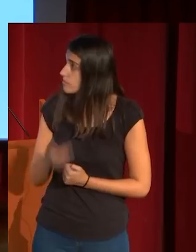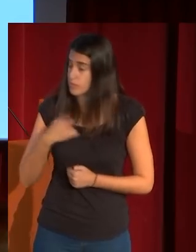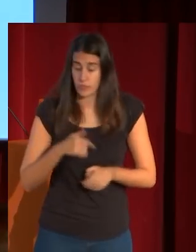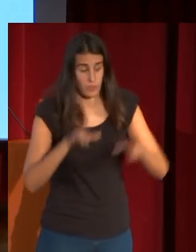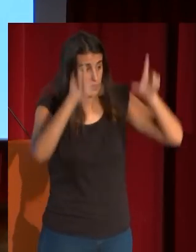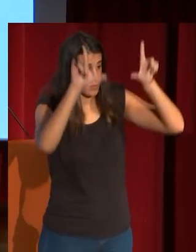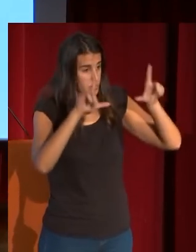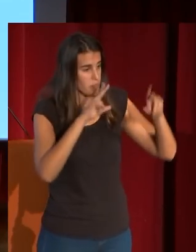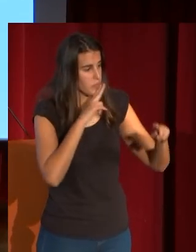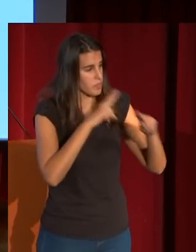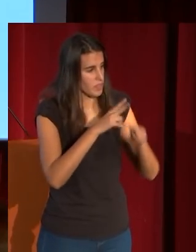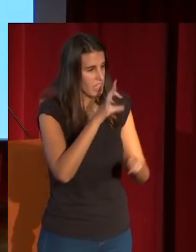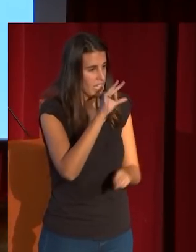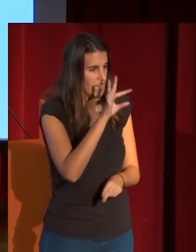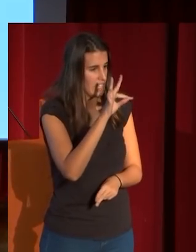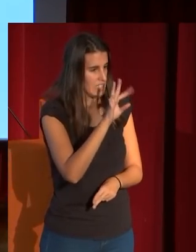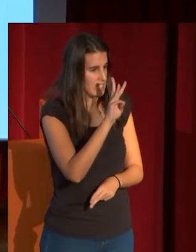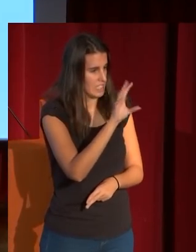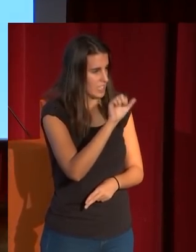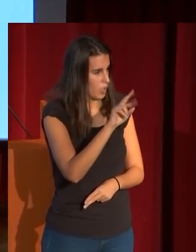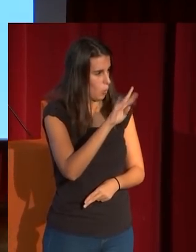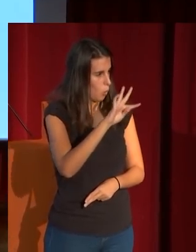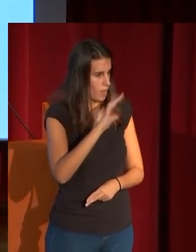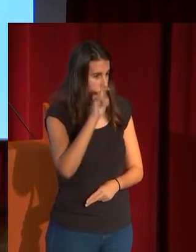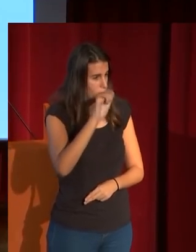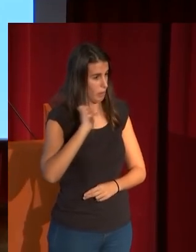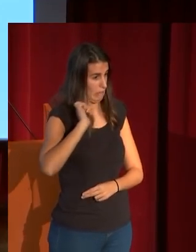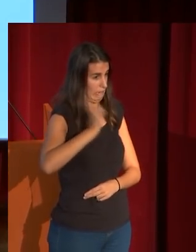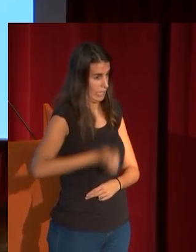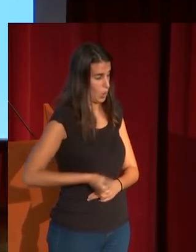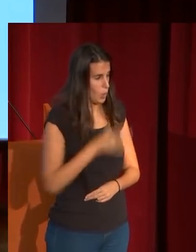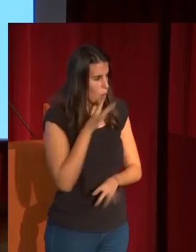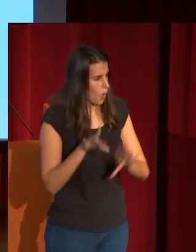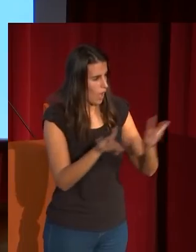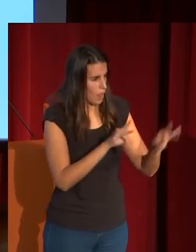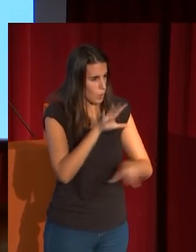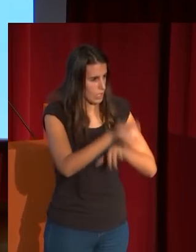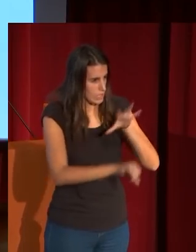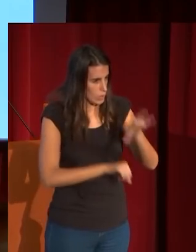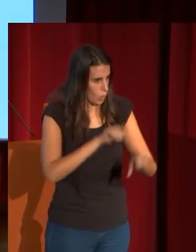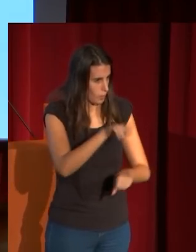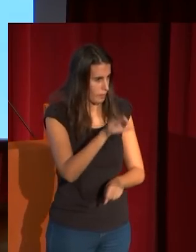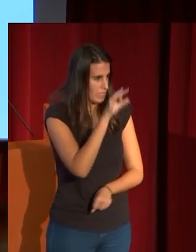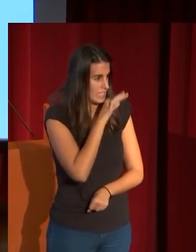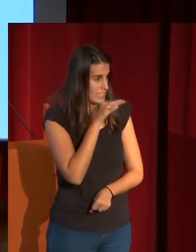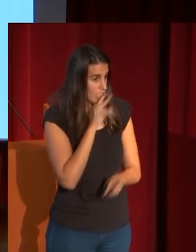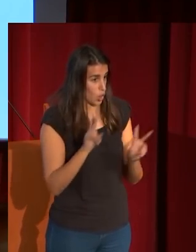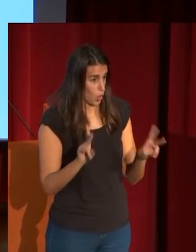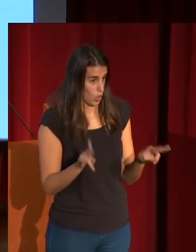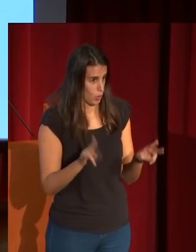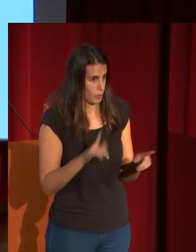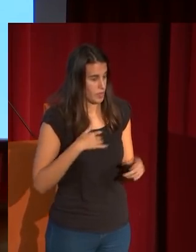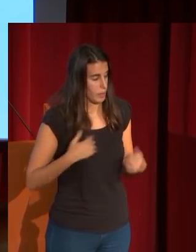coleccionista enriquecido con el comercio del azúcar pero él aparece como un gran personaje del siglo de oro y también está la armadura